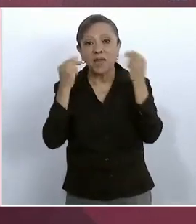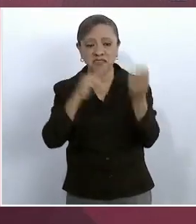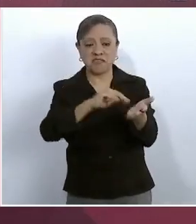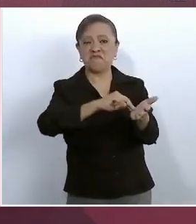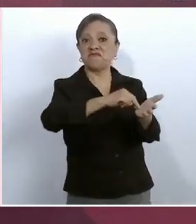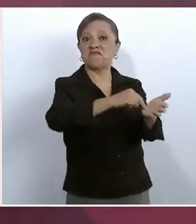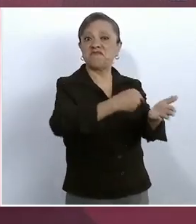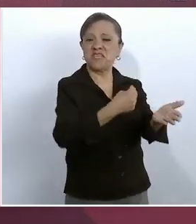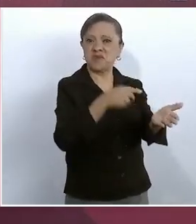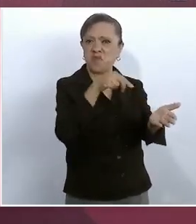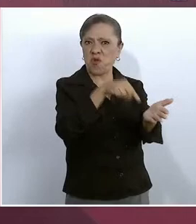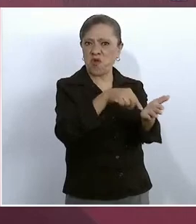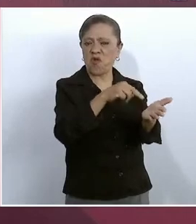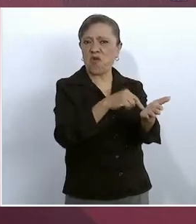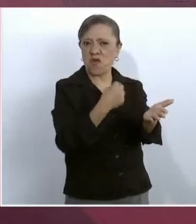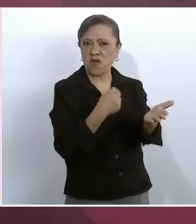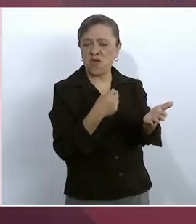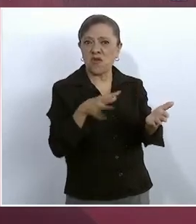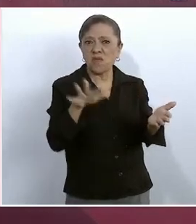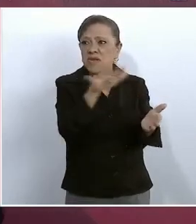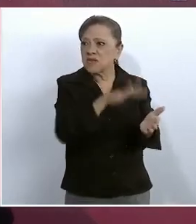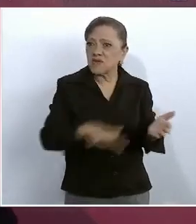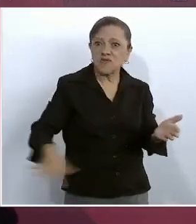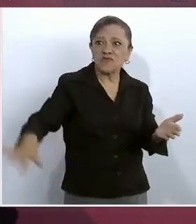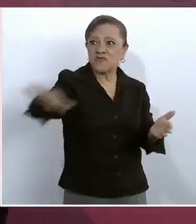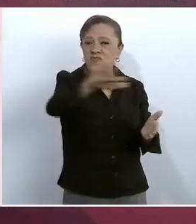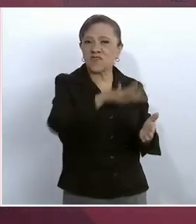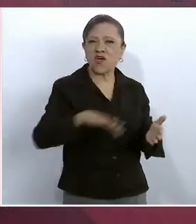salió, estaban todos sus